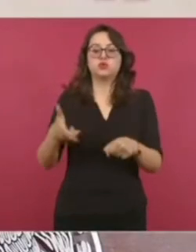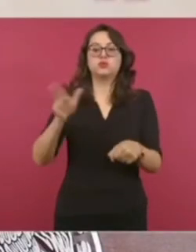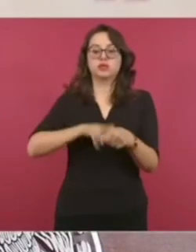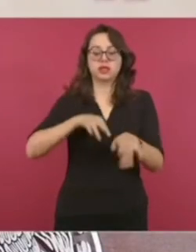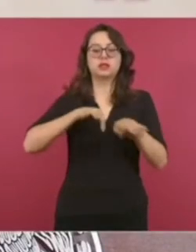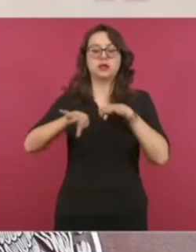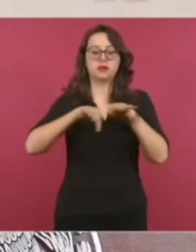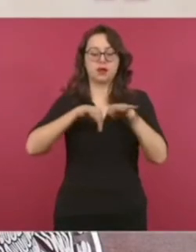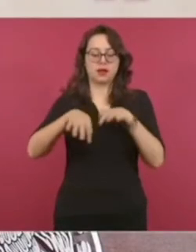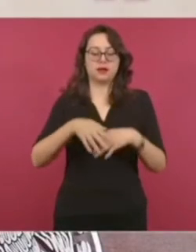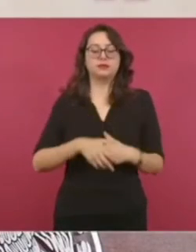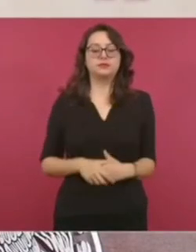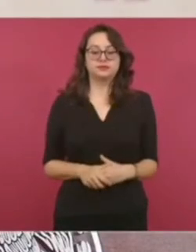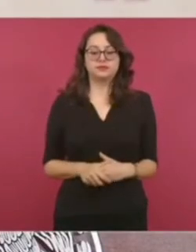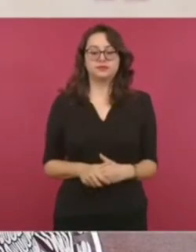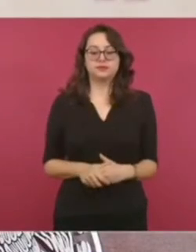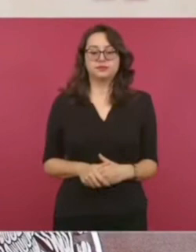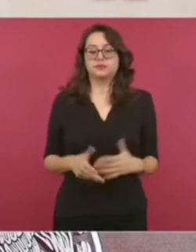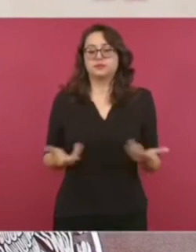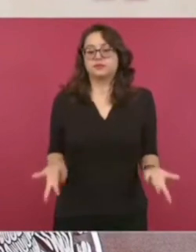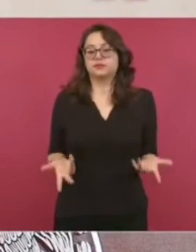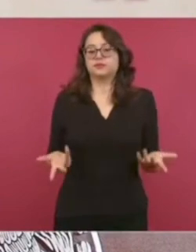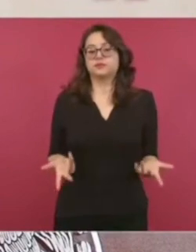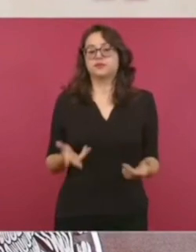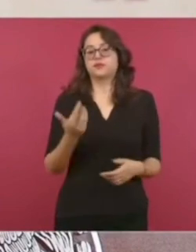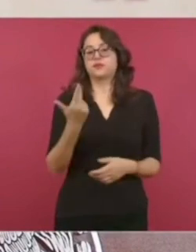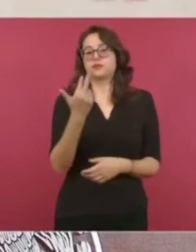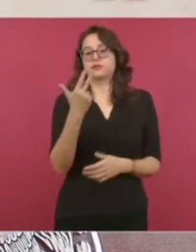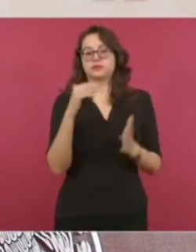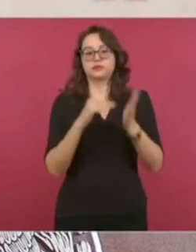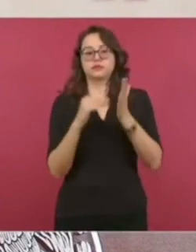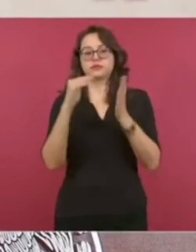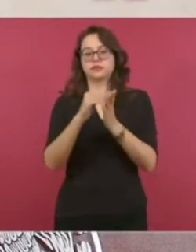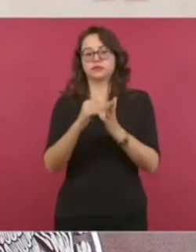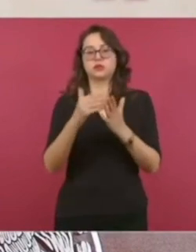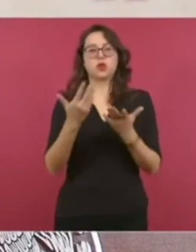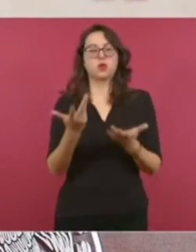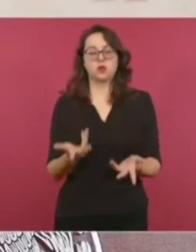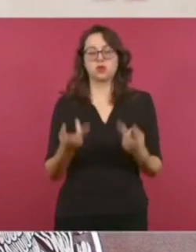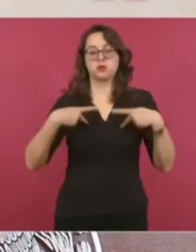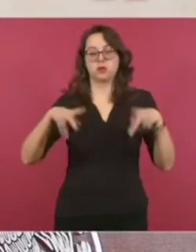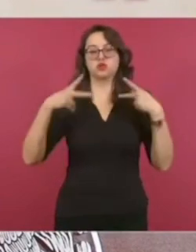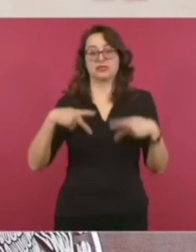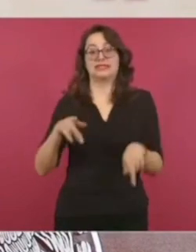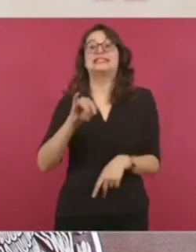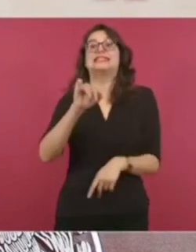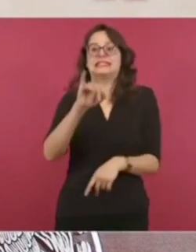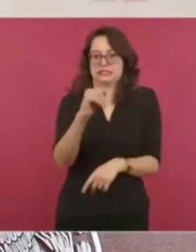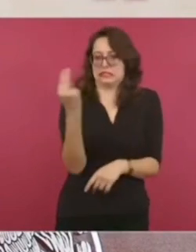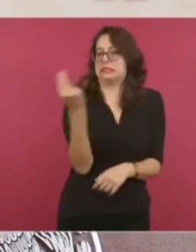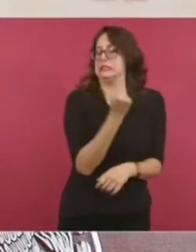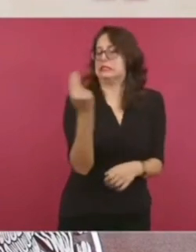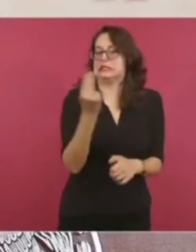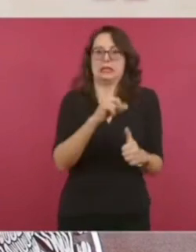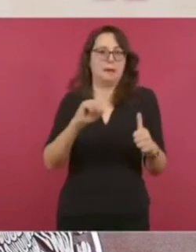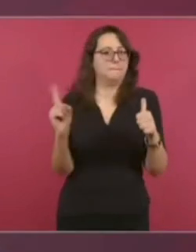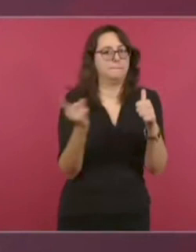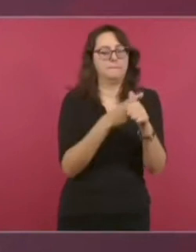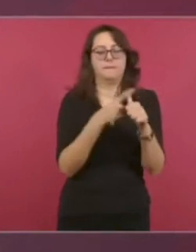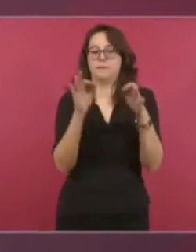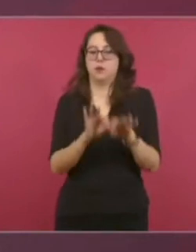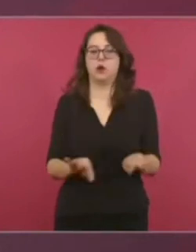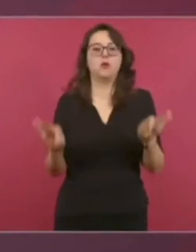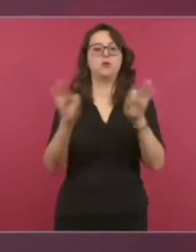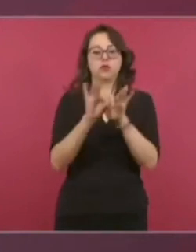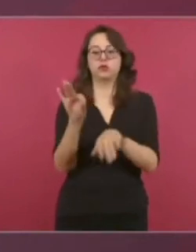El estimado de la población en total son 25 millones, 24 millones, 498 mil, eso es